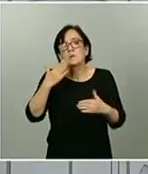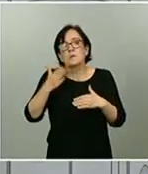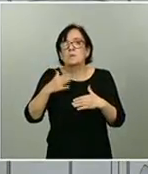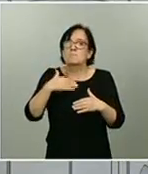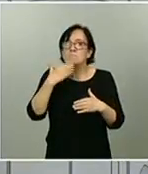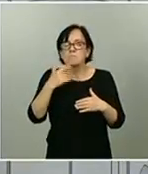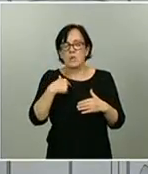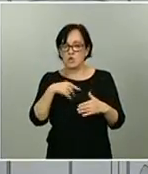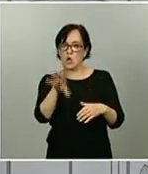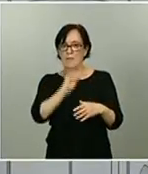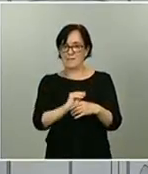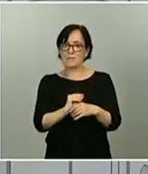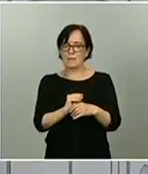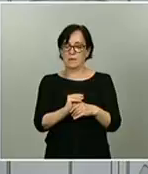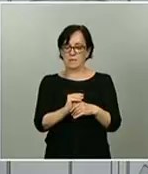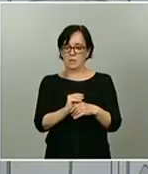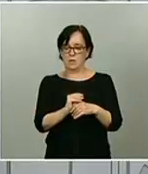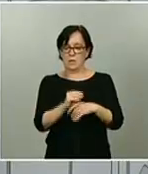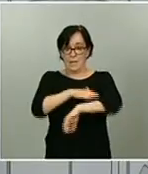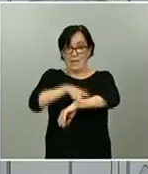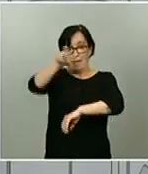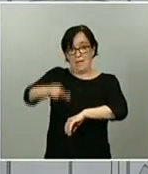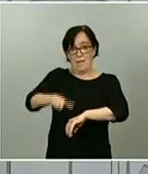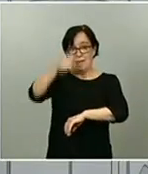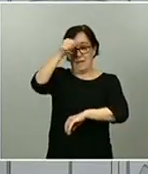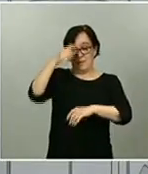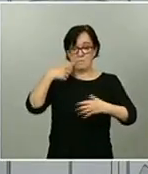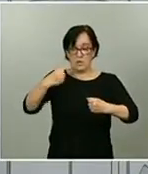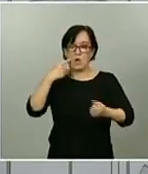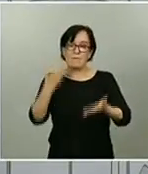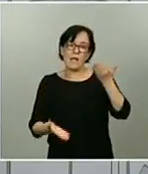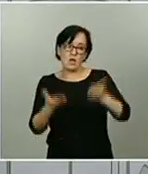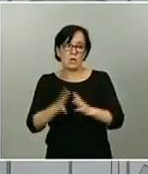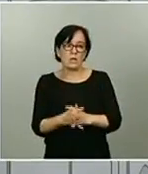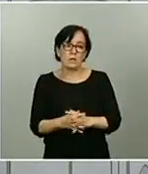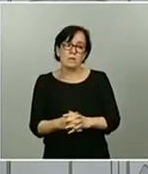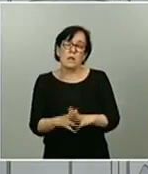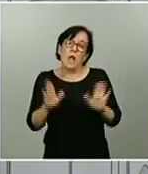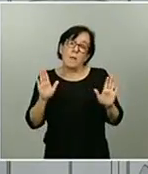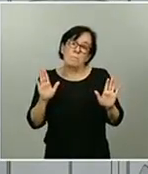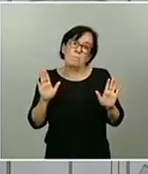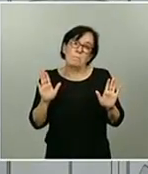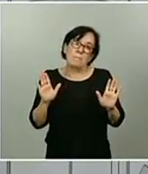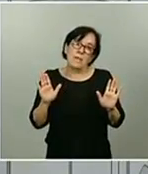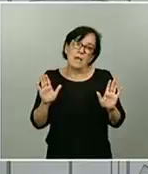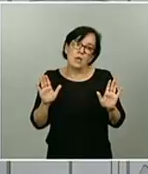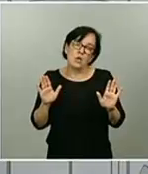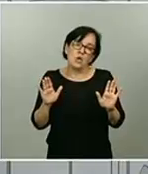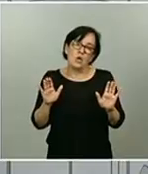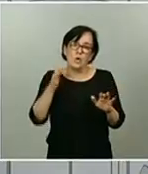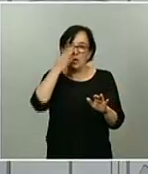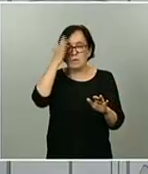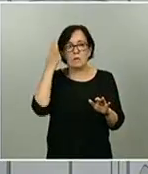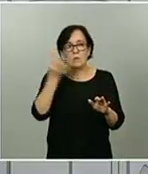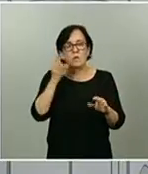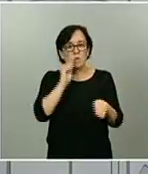yo entiendo que el ministro lo valorará, pero dicho esto, creo que tenemos que tener mucho